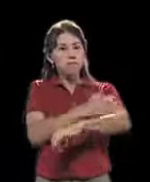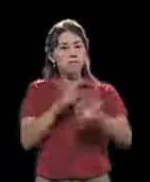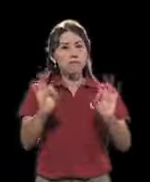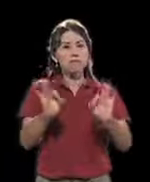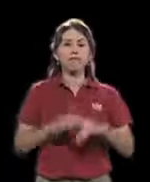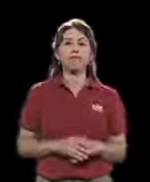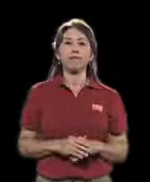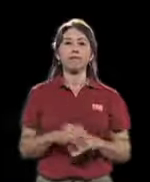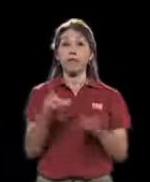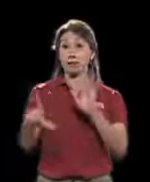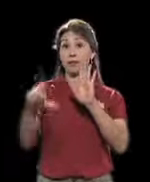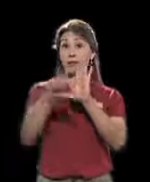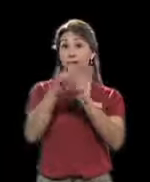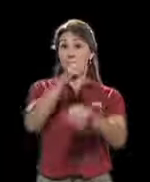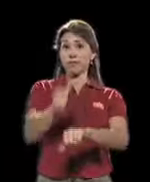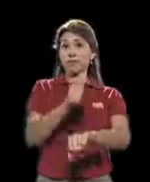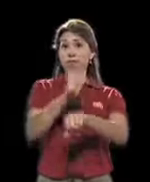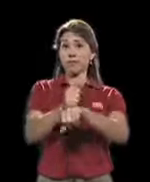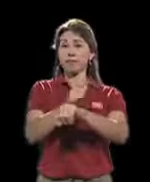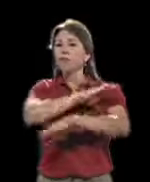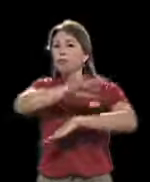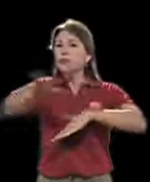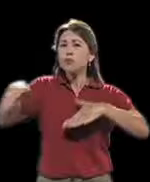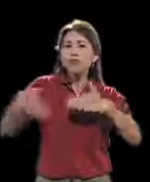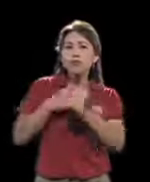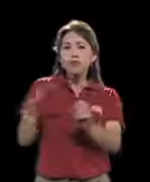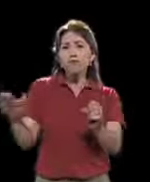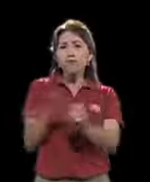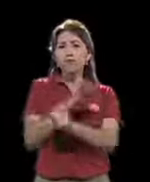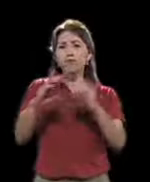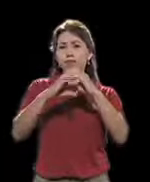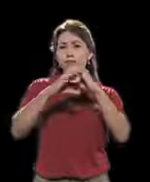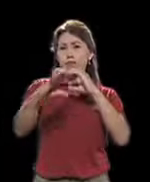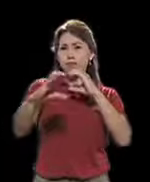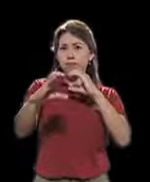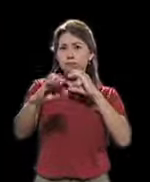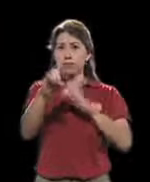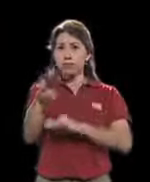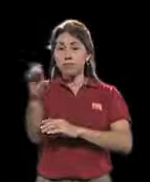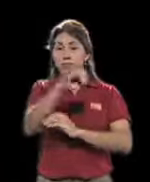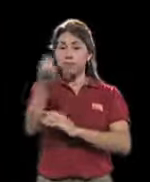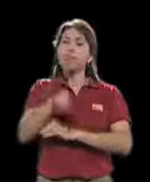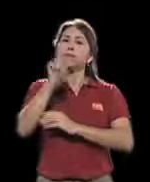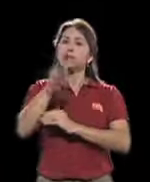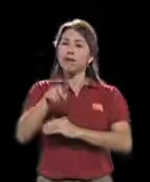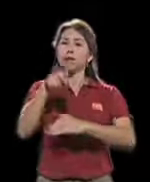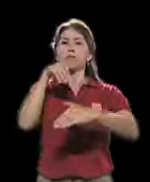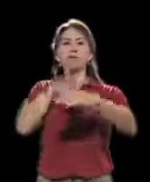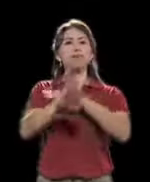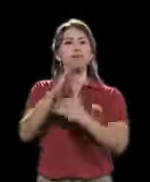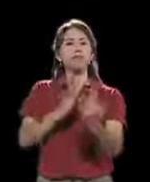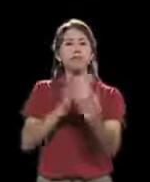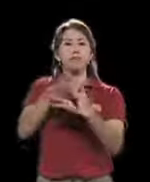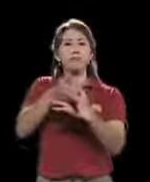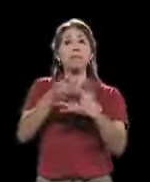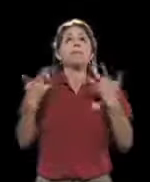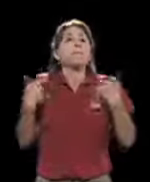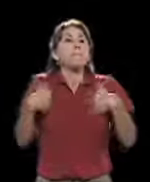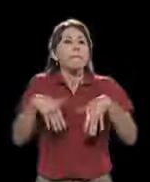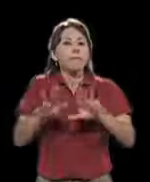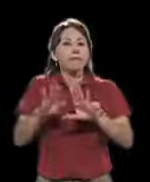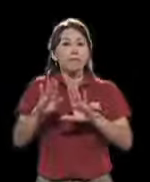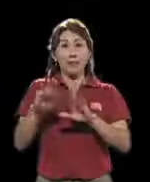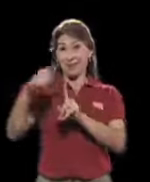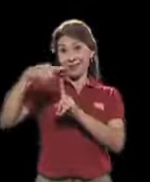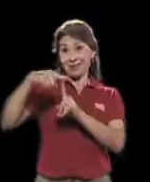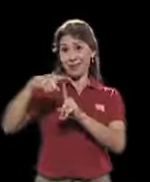correspondan. La ley establece que el 100% de los buses de ruta regular sean accesibles y que al menos un 10% de